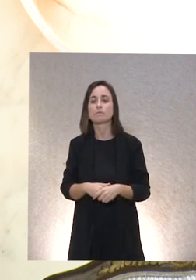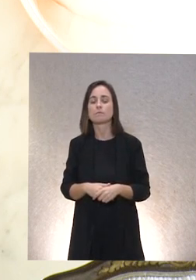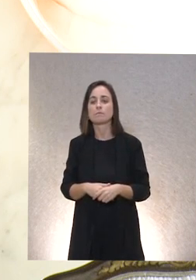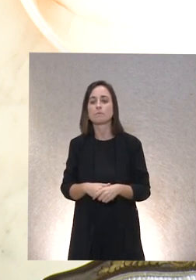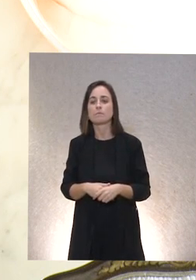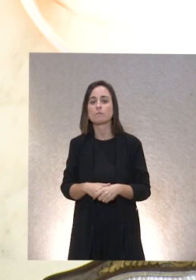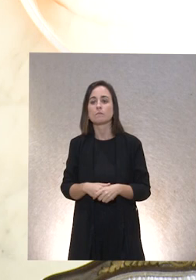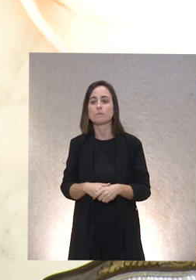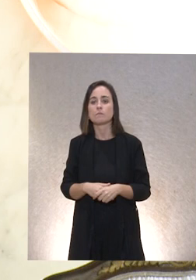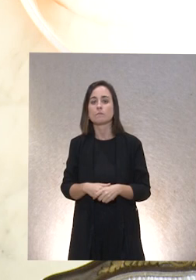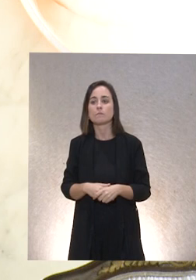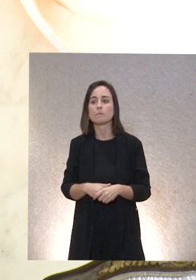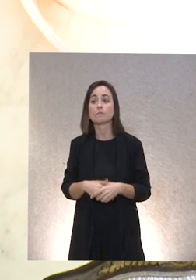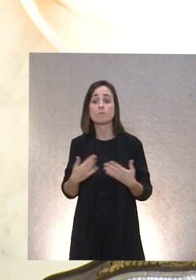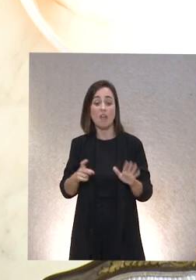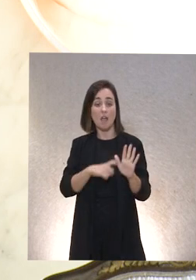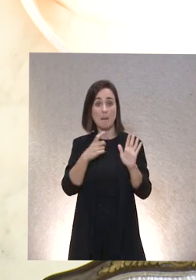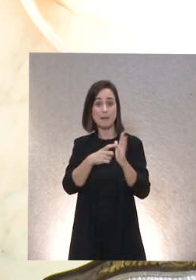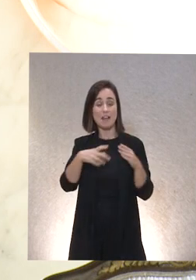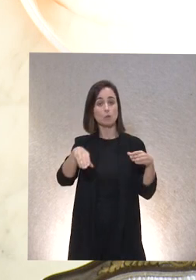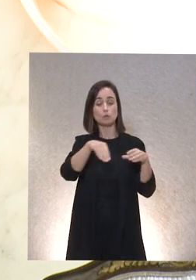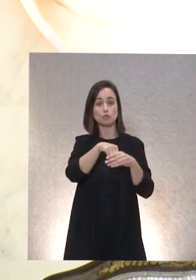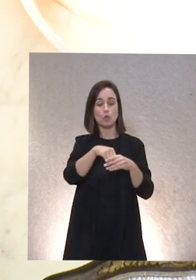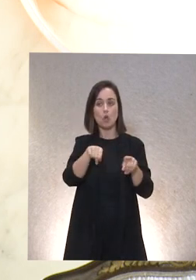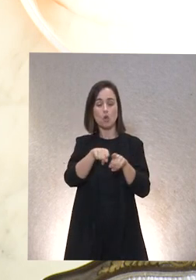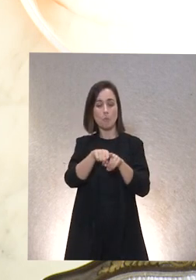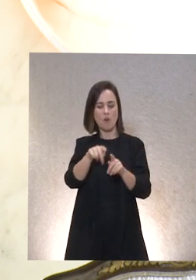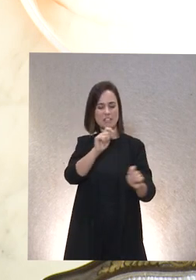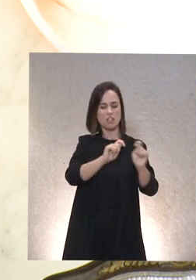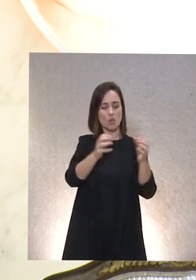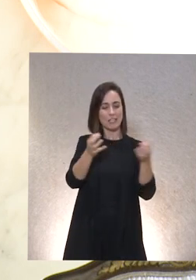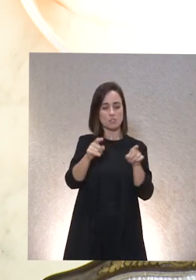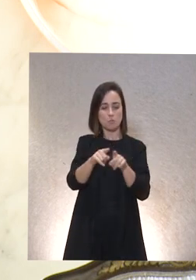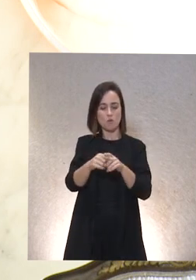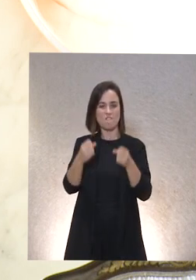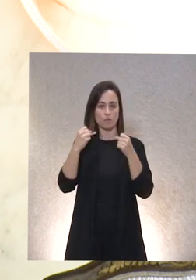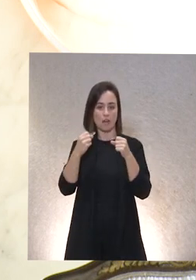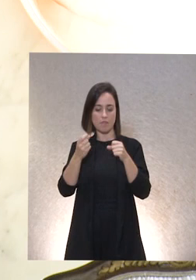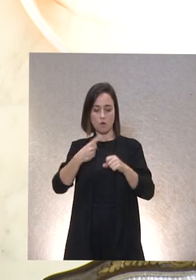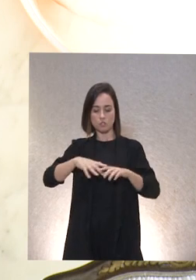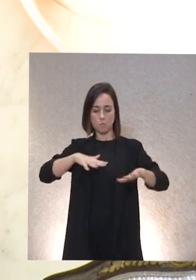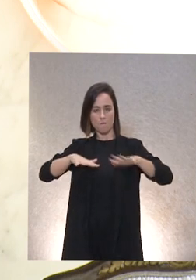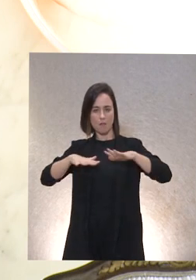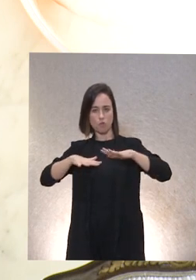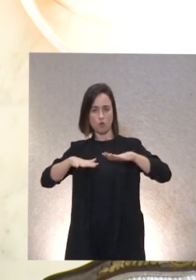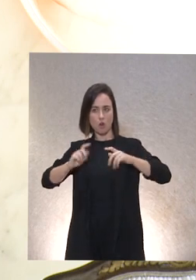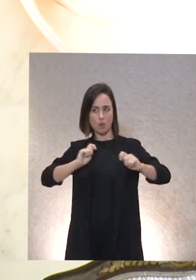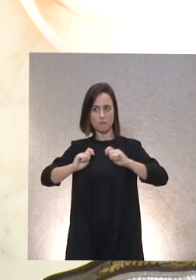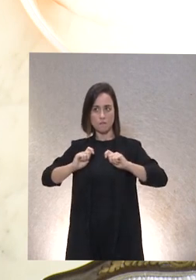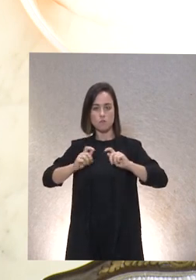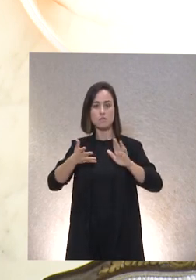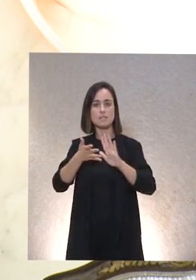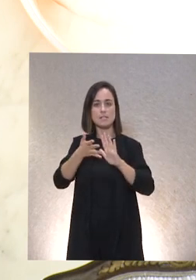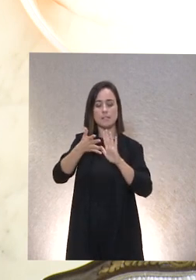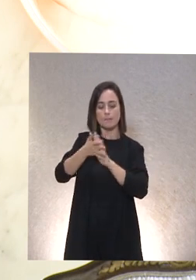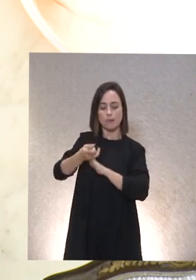yo creo que es una fortaleza de nuestro movimiento asociativo todo lo que tiene que ver con estudiar plantearnos todo